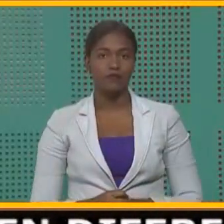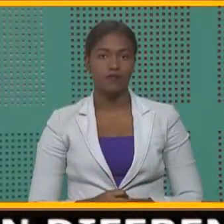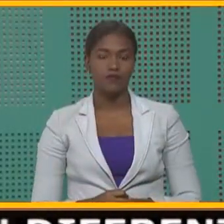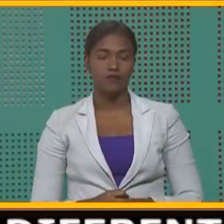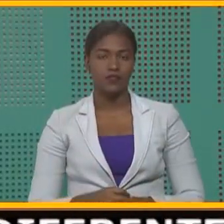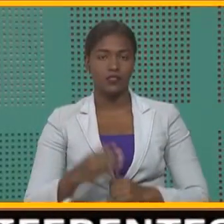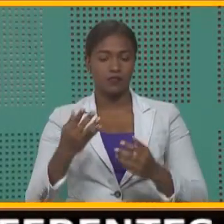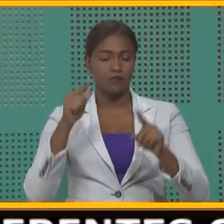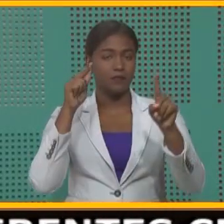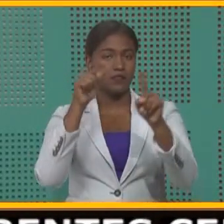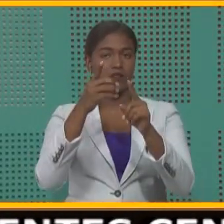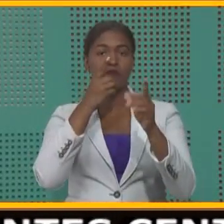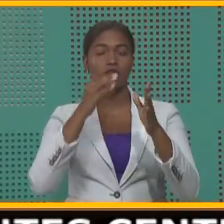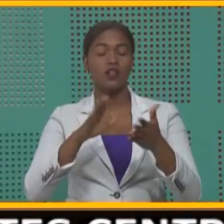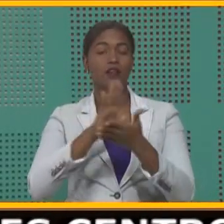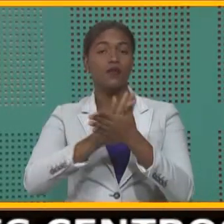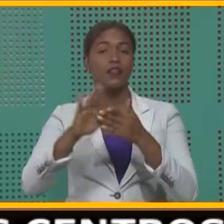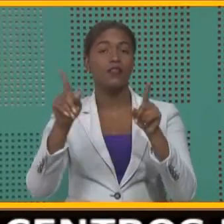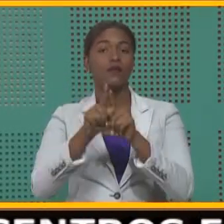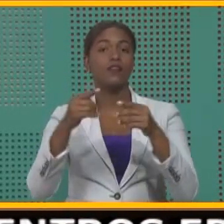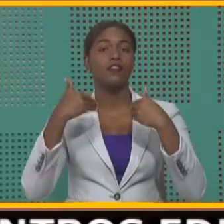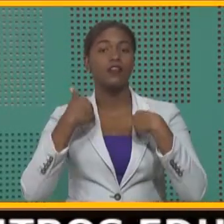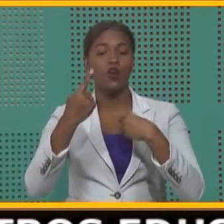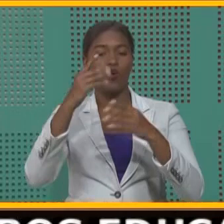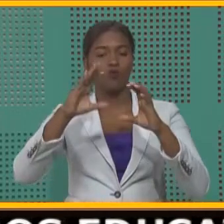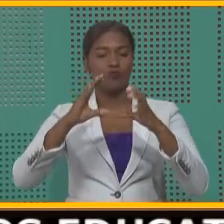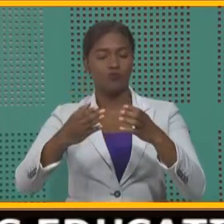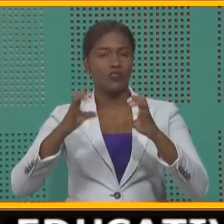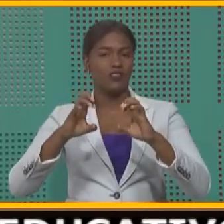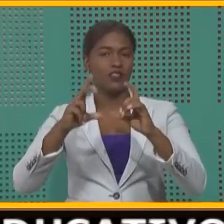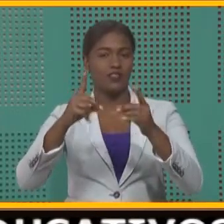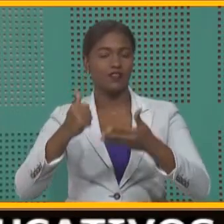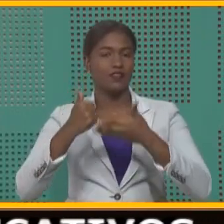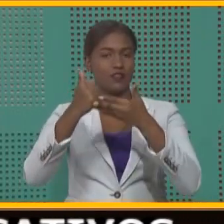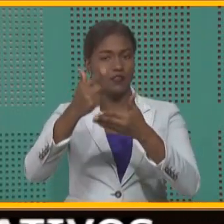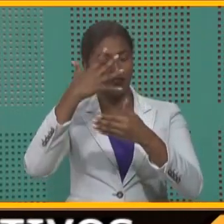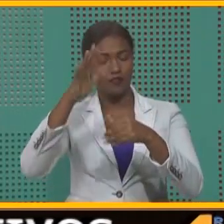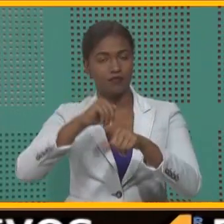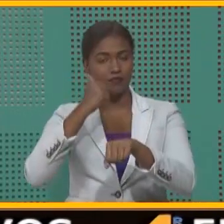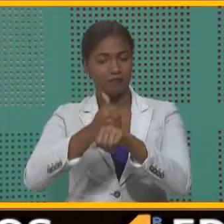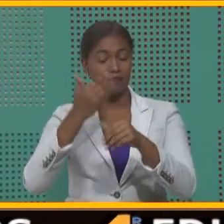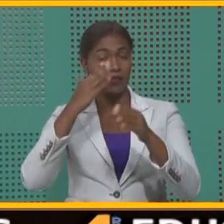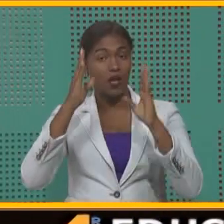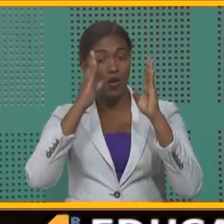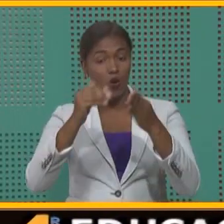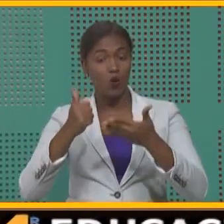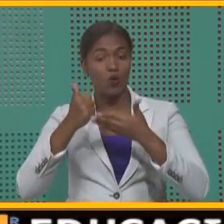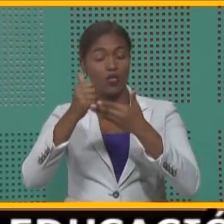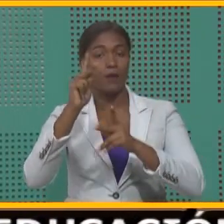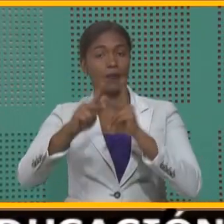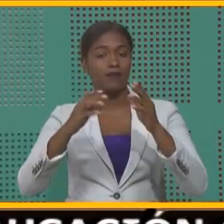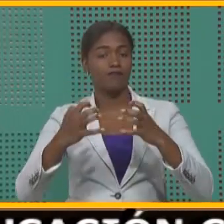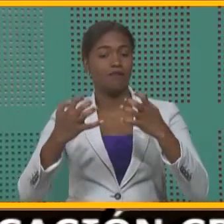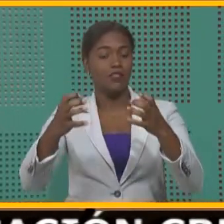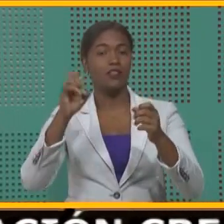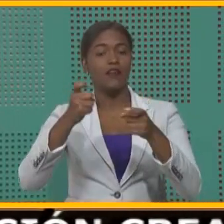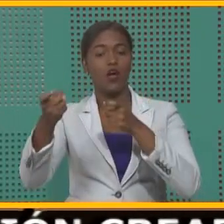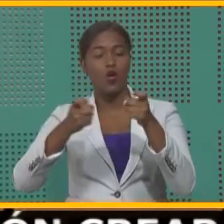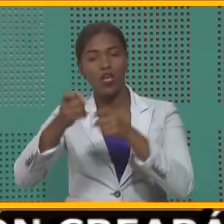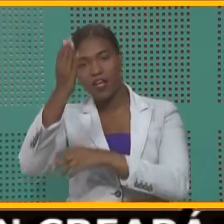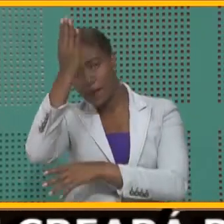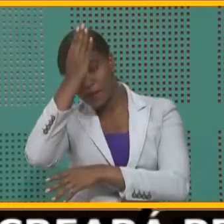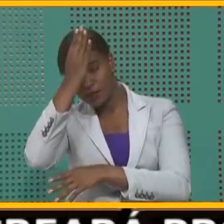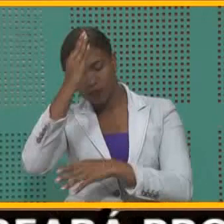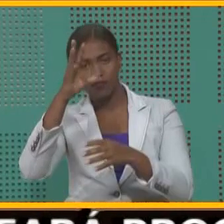Y el Plan Dominicana Limpia también tiene un componente educativo por lo que se está orientando a las personas en las comunidades sobre el manejo de los